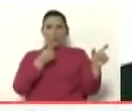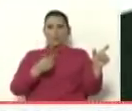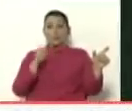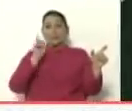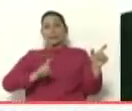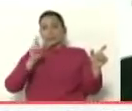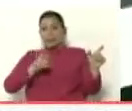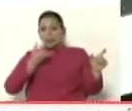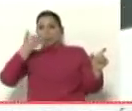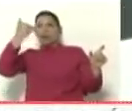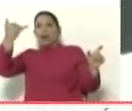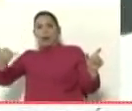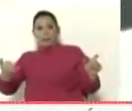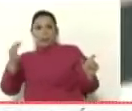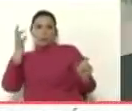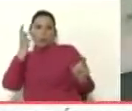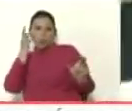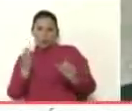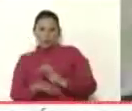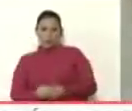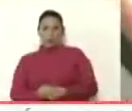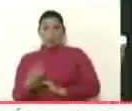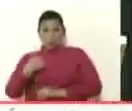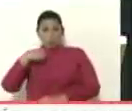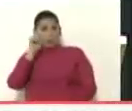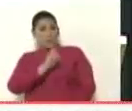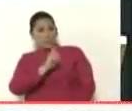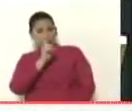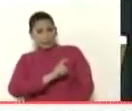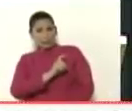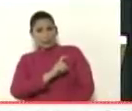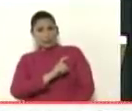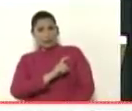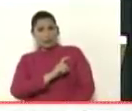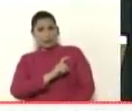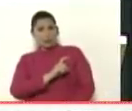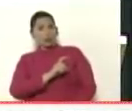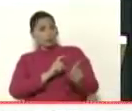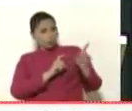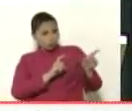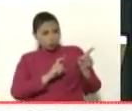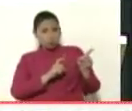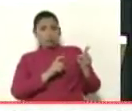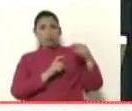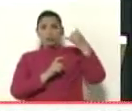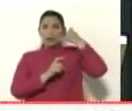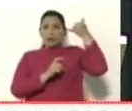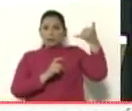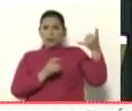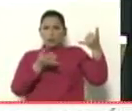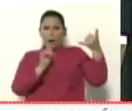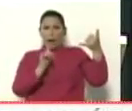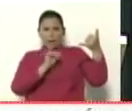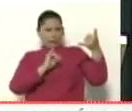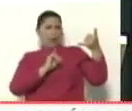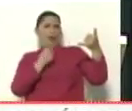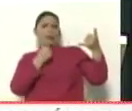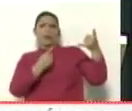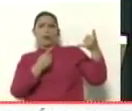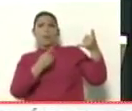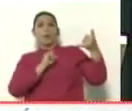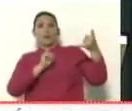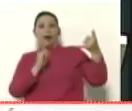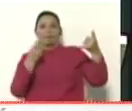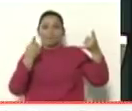llame a Rosana, necesito que el interino, que alguna vez también dijimos que ya estaba apareciendo